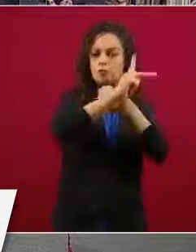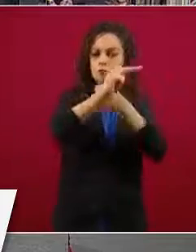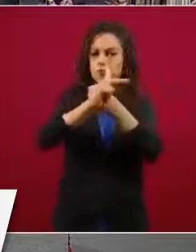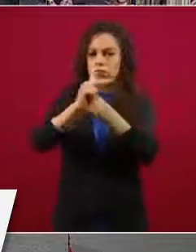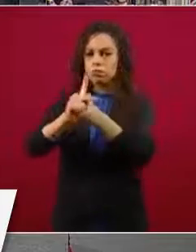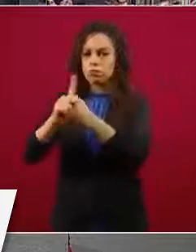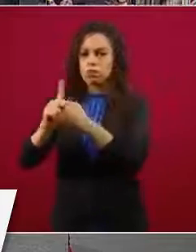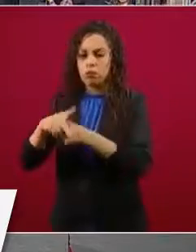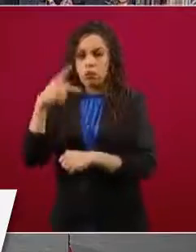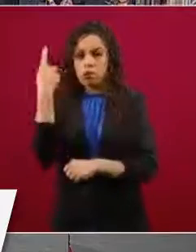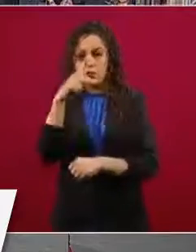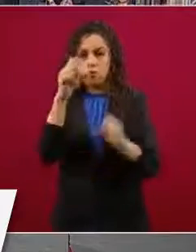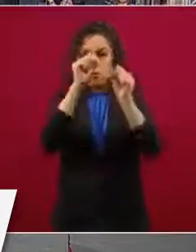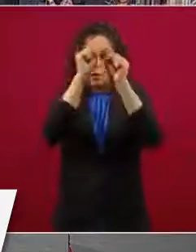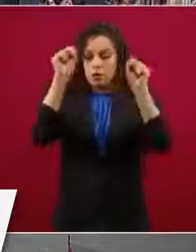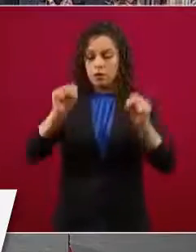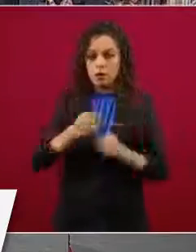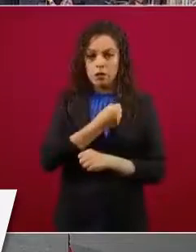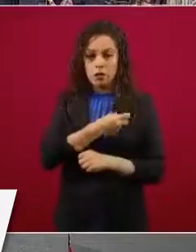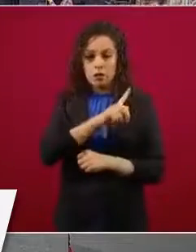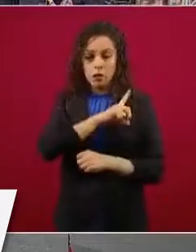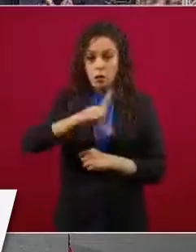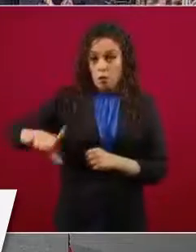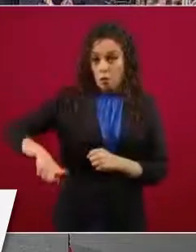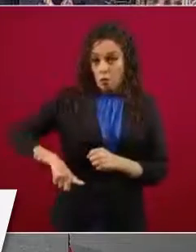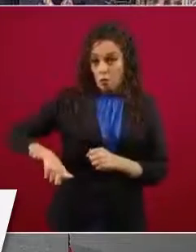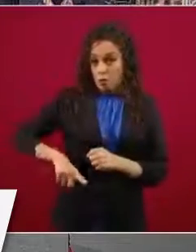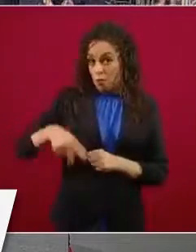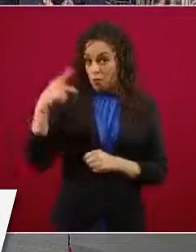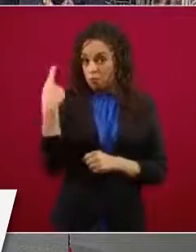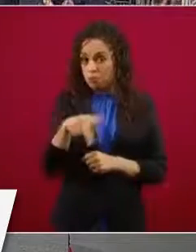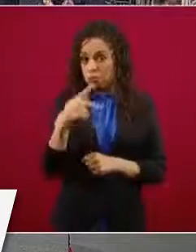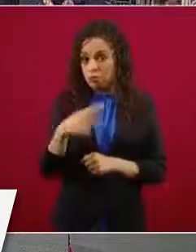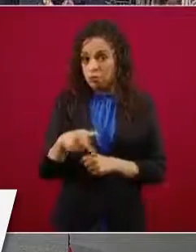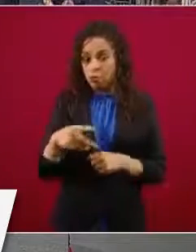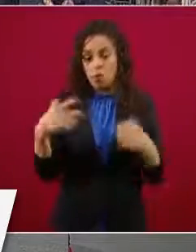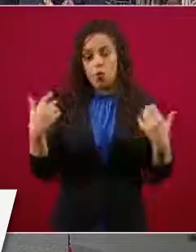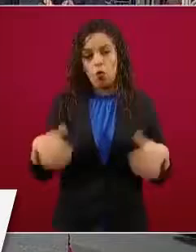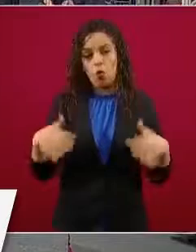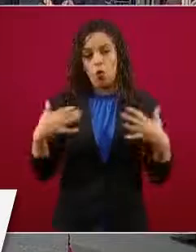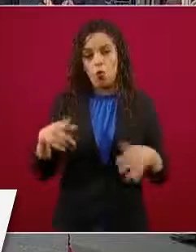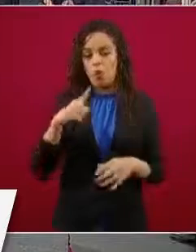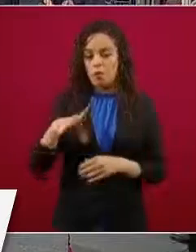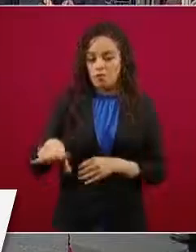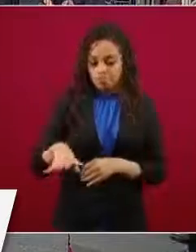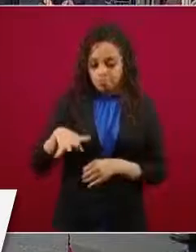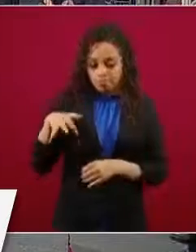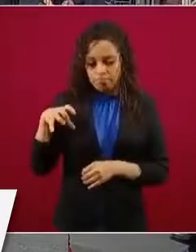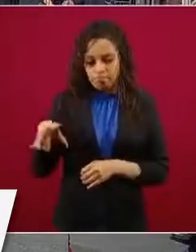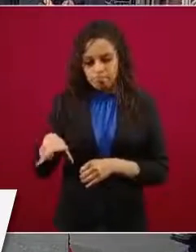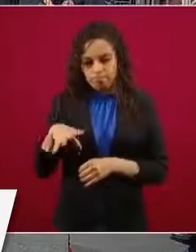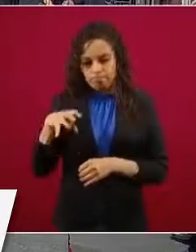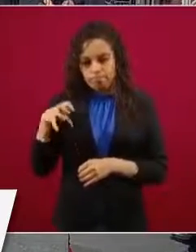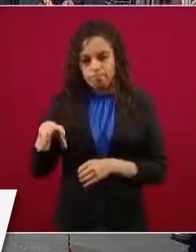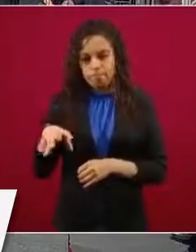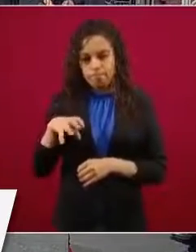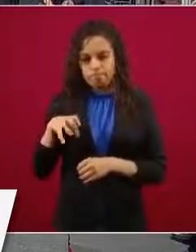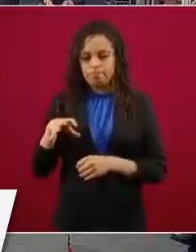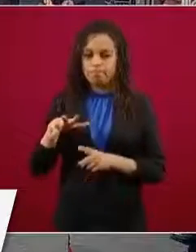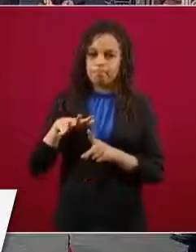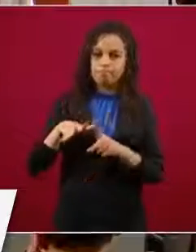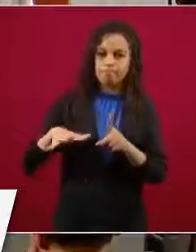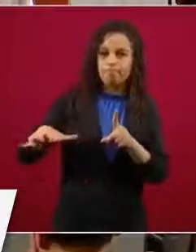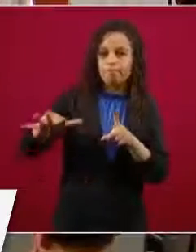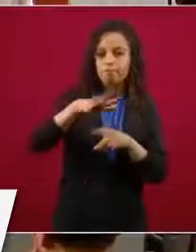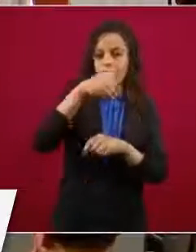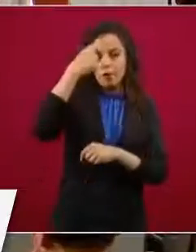sistemas de salud al arranque hacen un gran esfuerzo junto con la sociedad para intentar achatar la